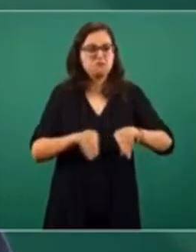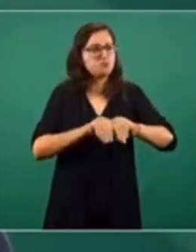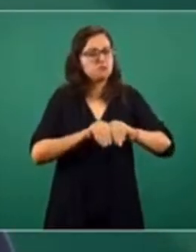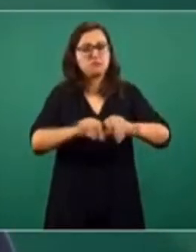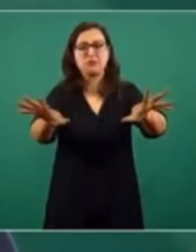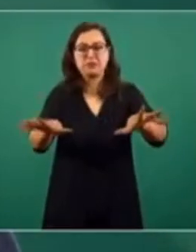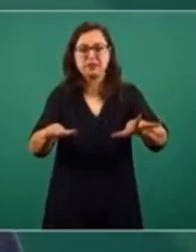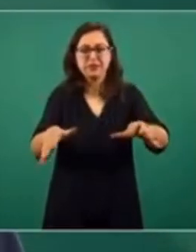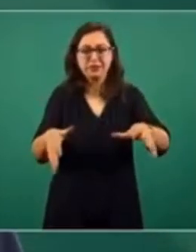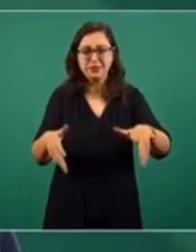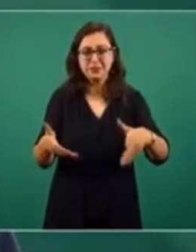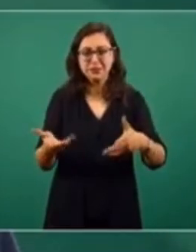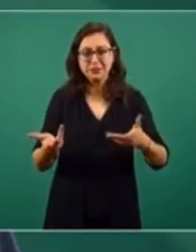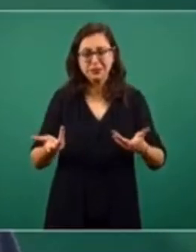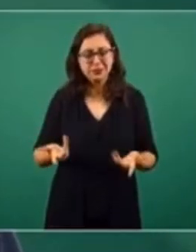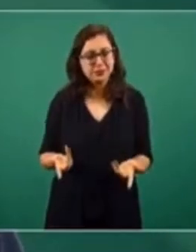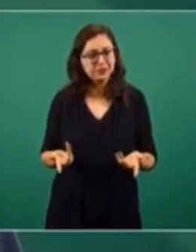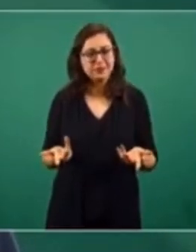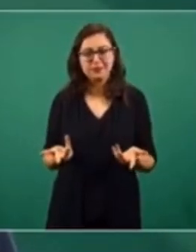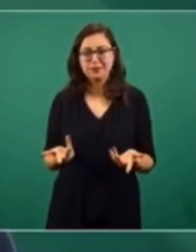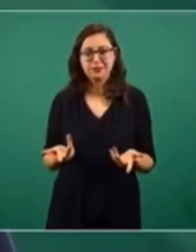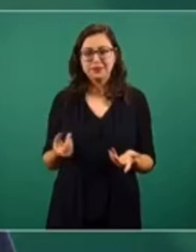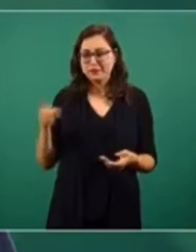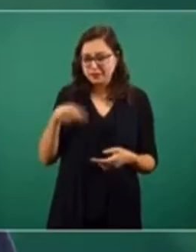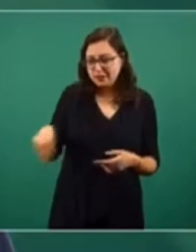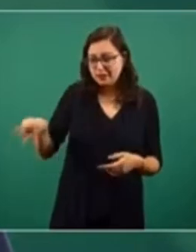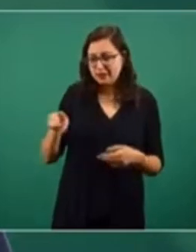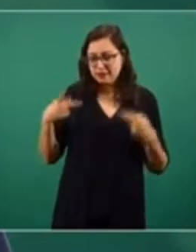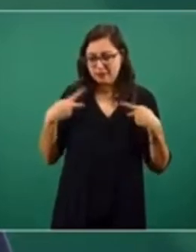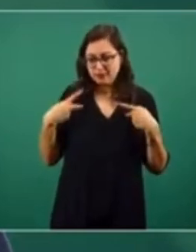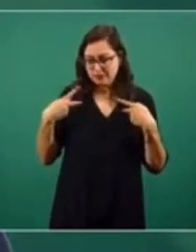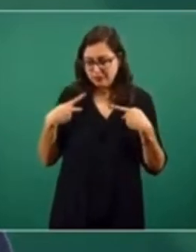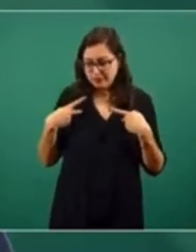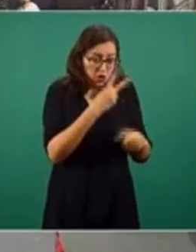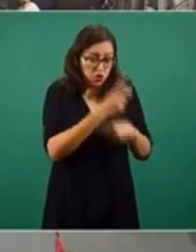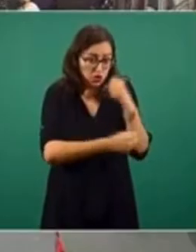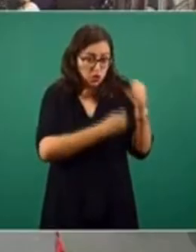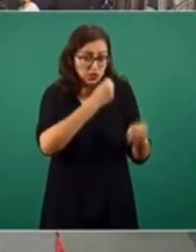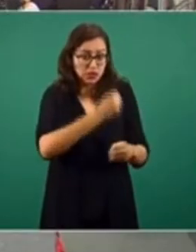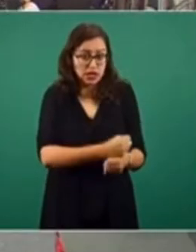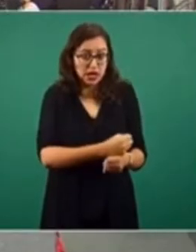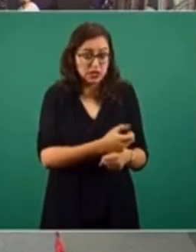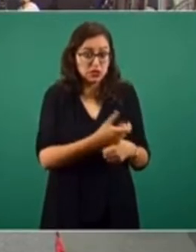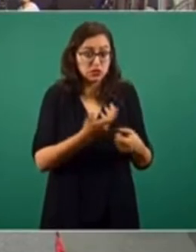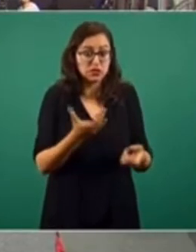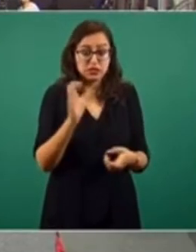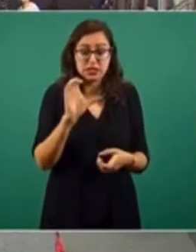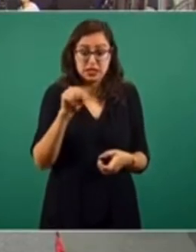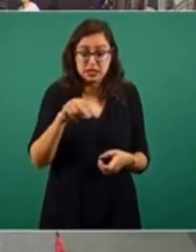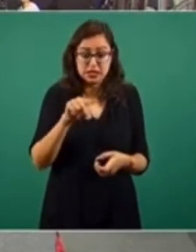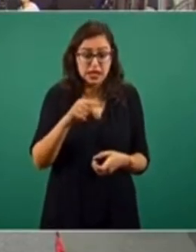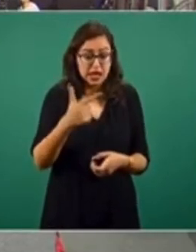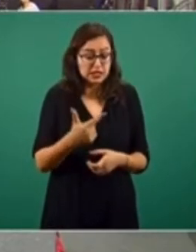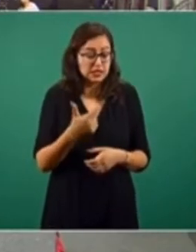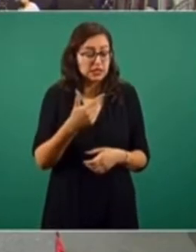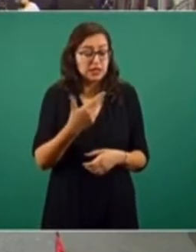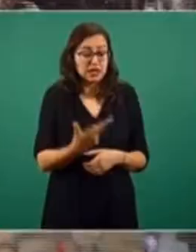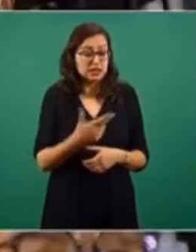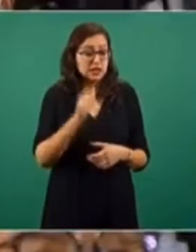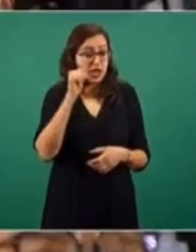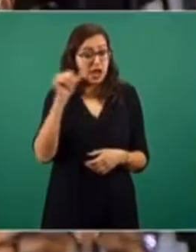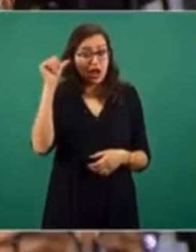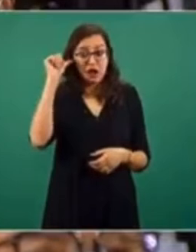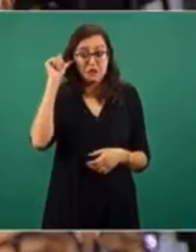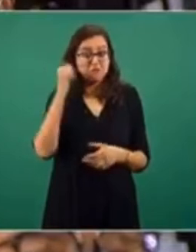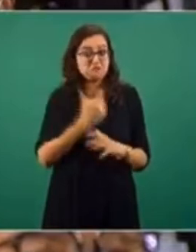inicia la investigación a las personas que dieron la información, no al medio de información. La CNDH lo que no dijo ayer es qué